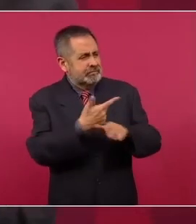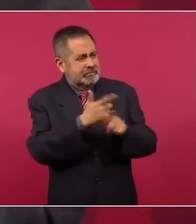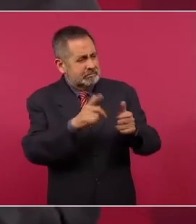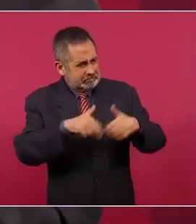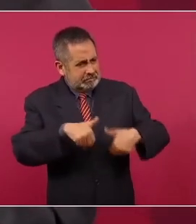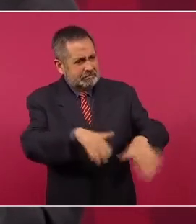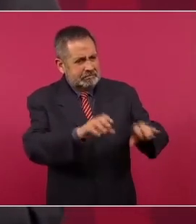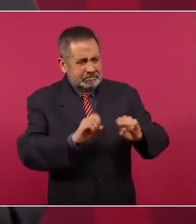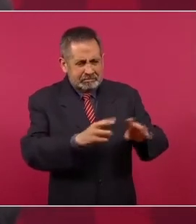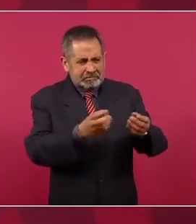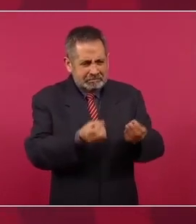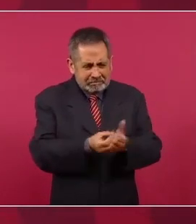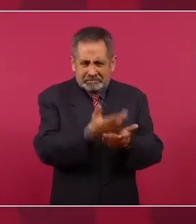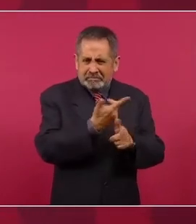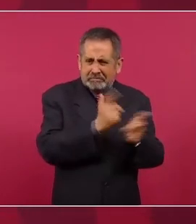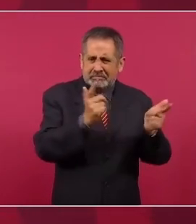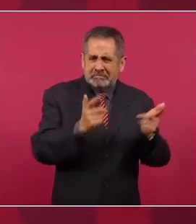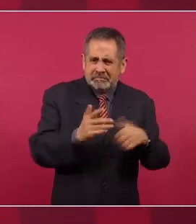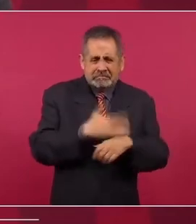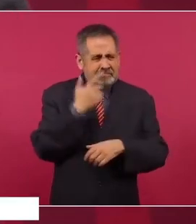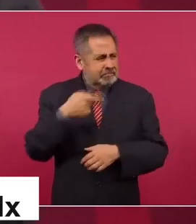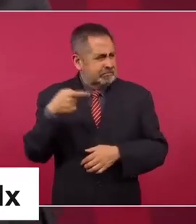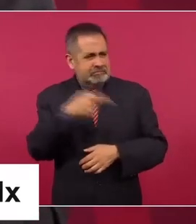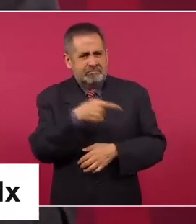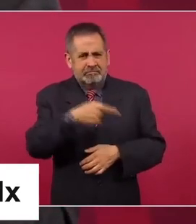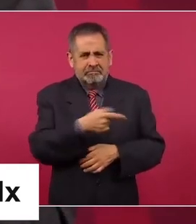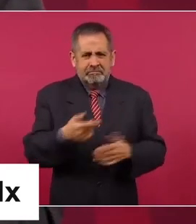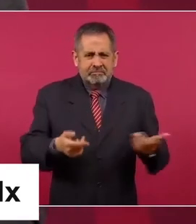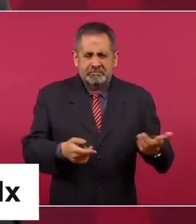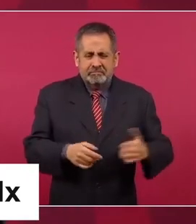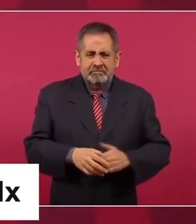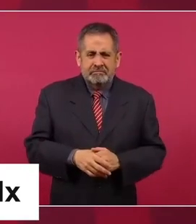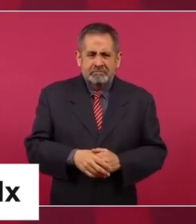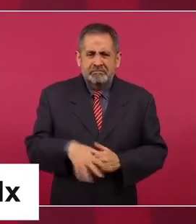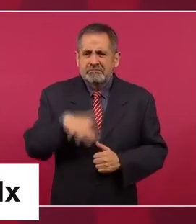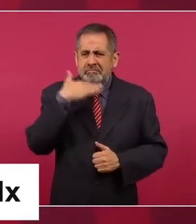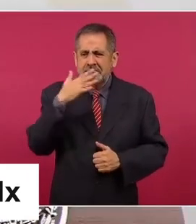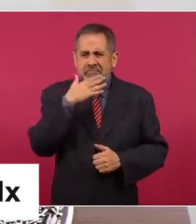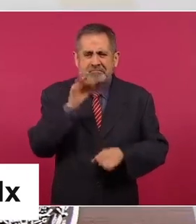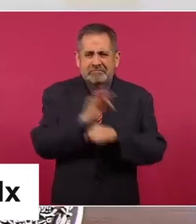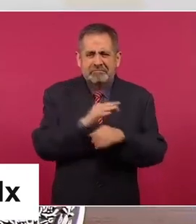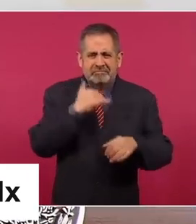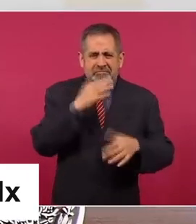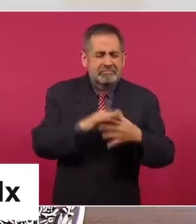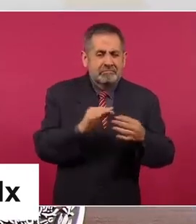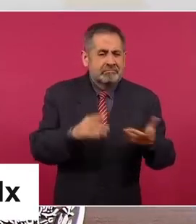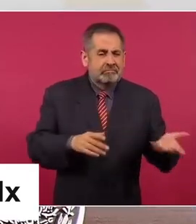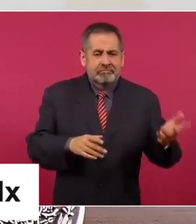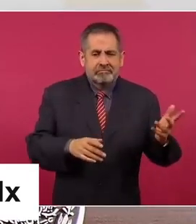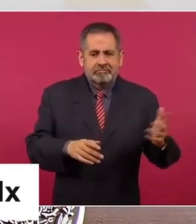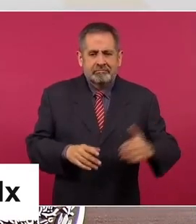a este delincuente? Ah,